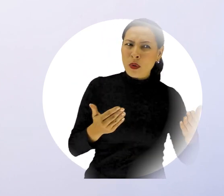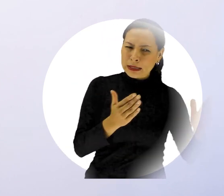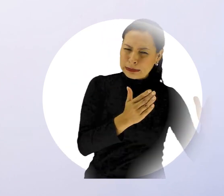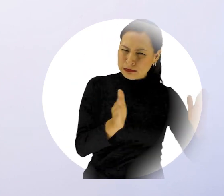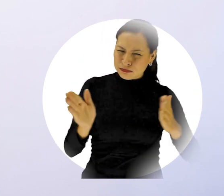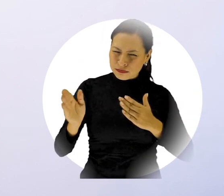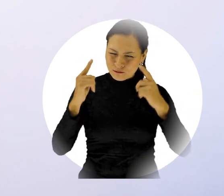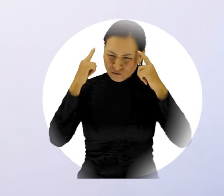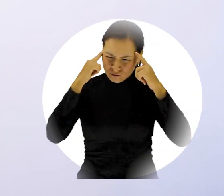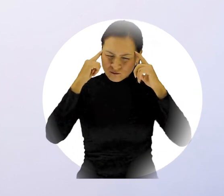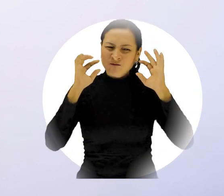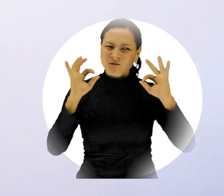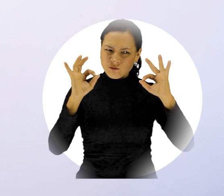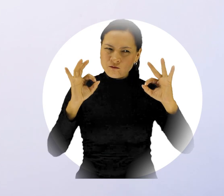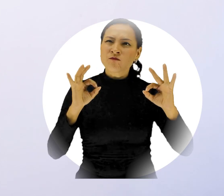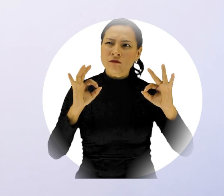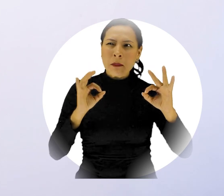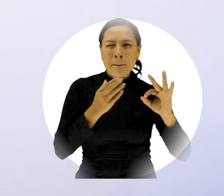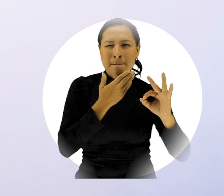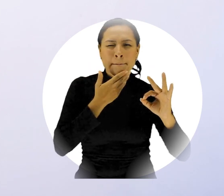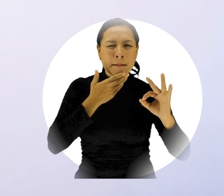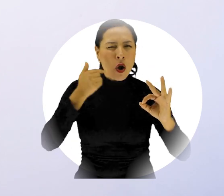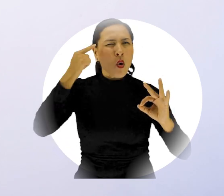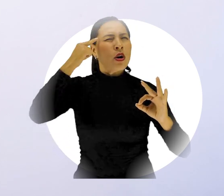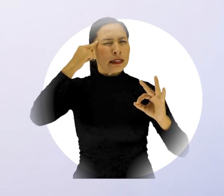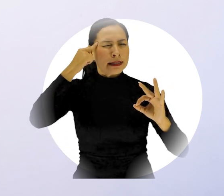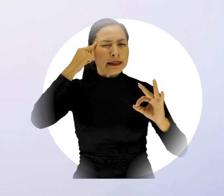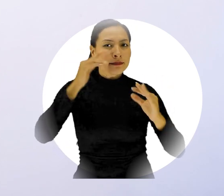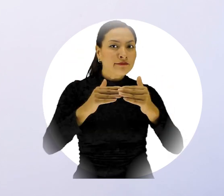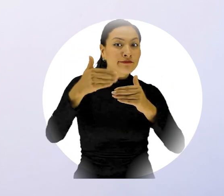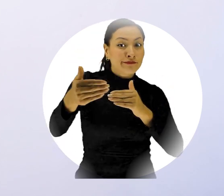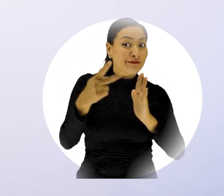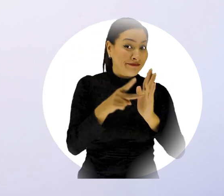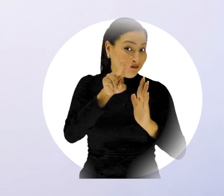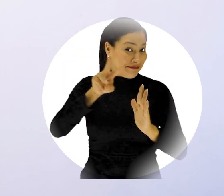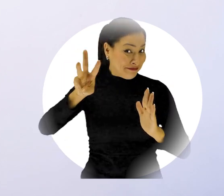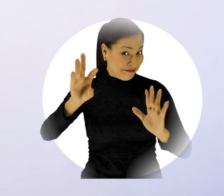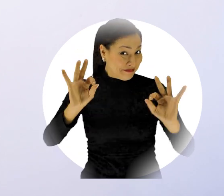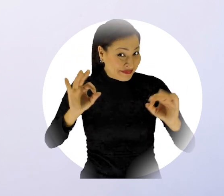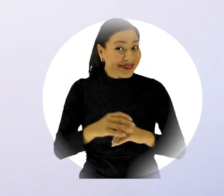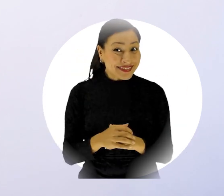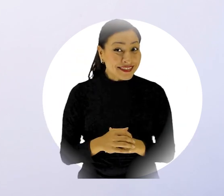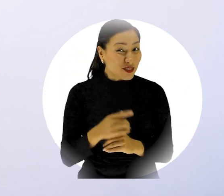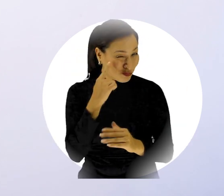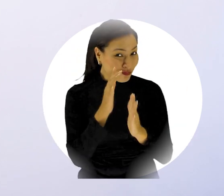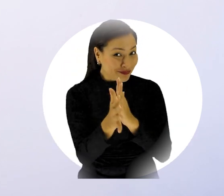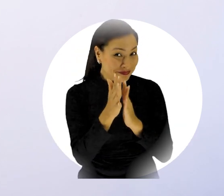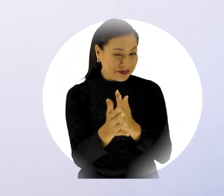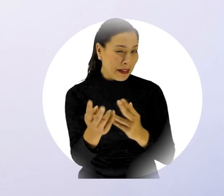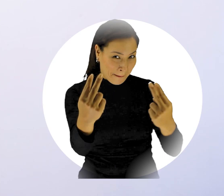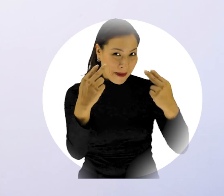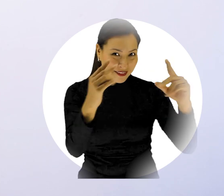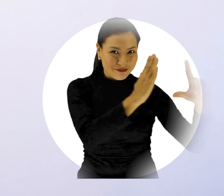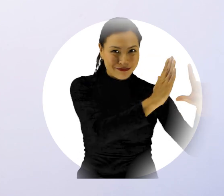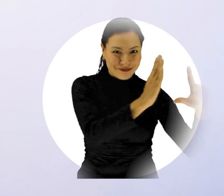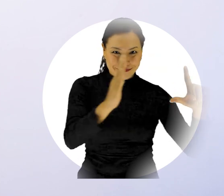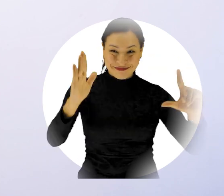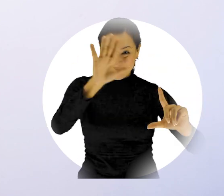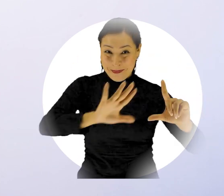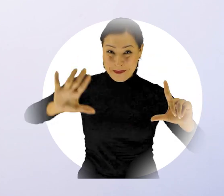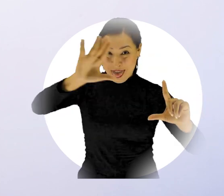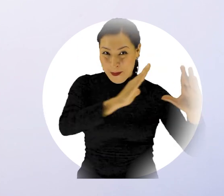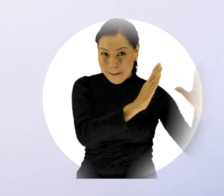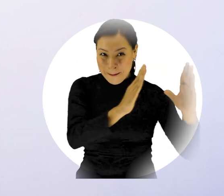evaluar nuestras decisiones a nivel financiero durante este año, con el objetivo de poder planear y determinar cuáles son las acciones que debemos emprender